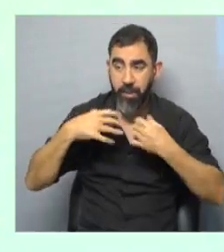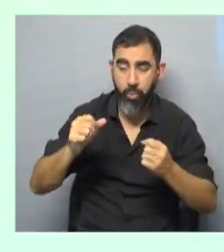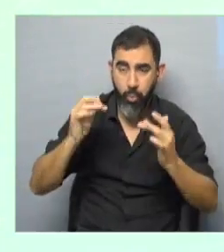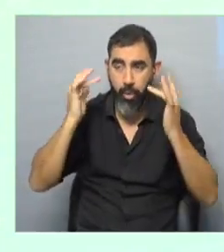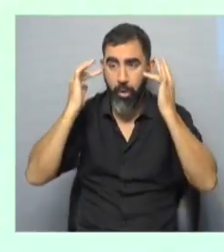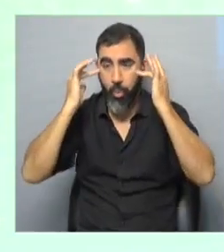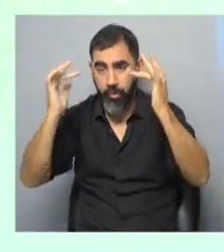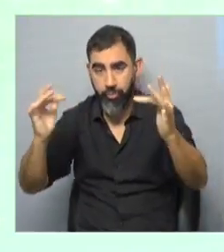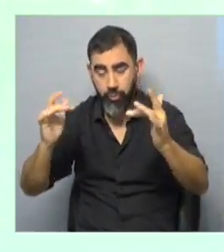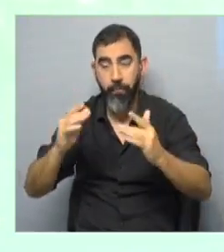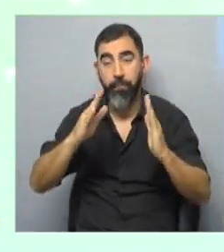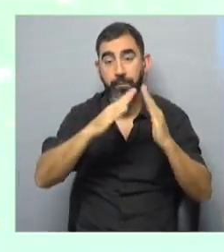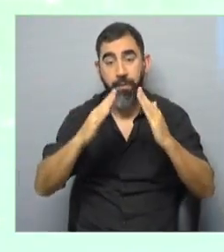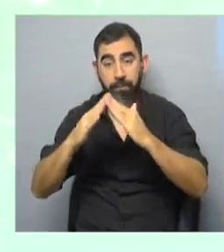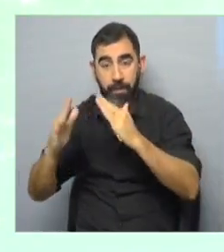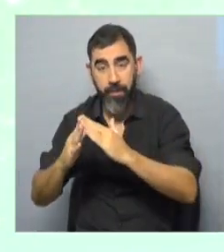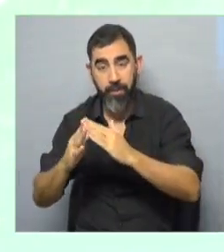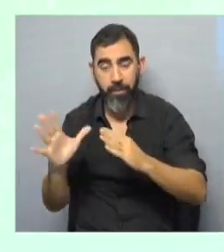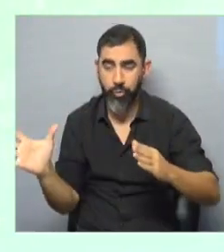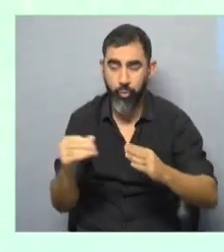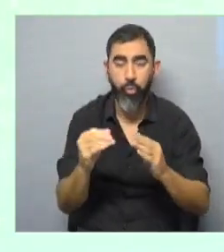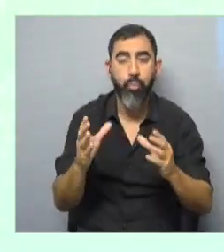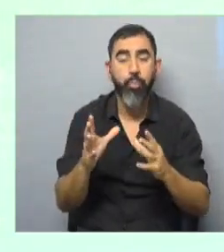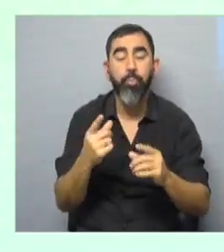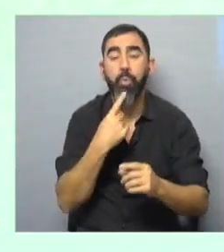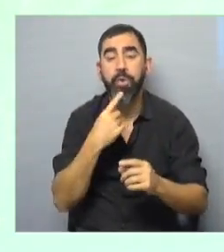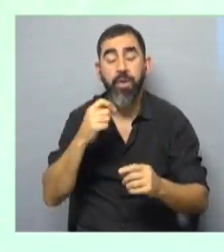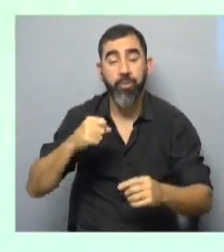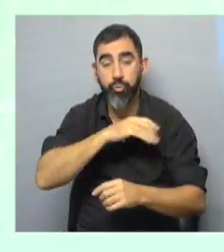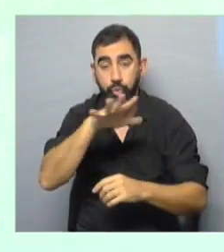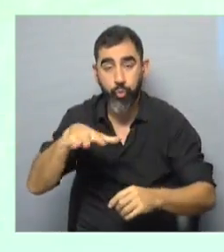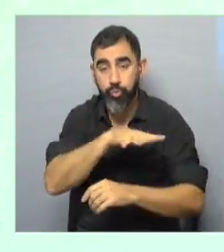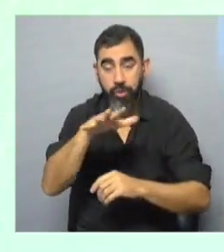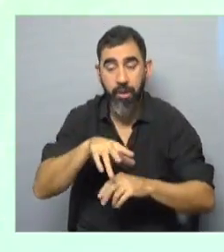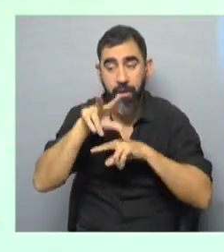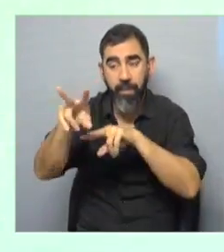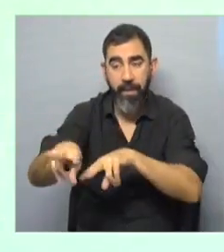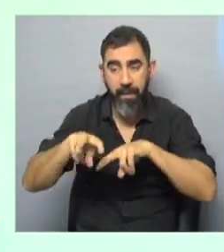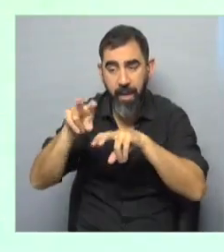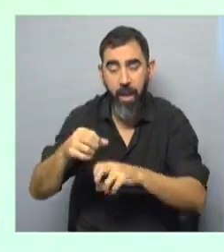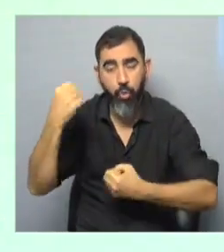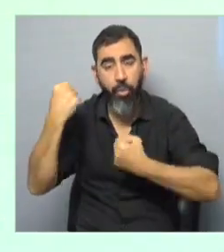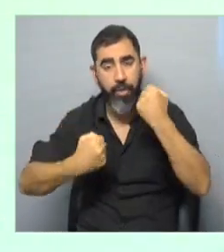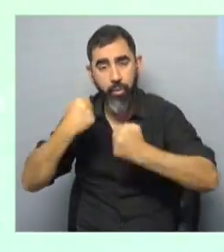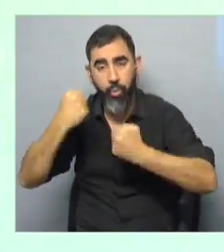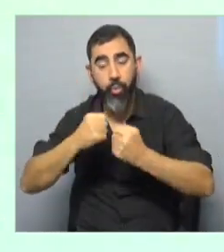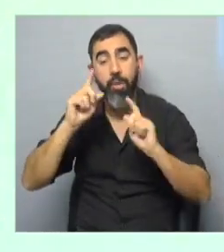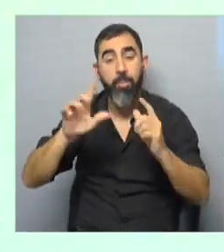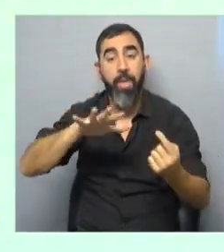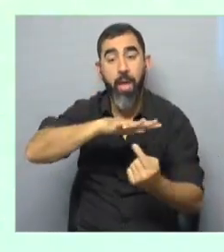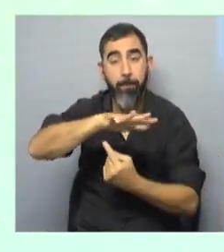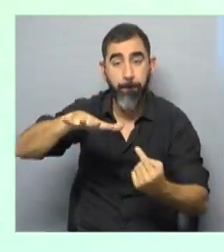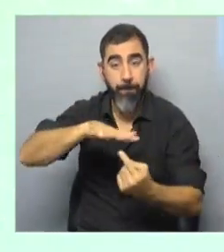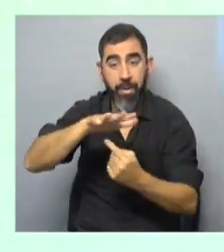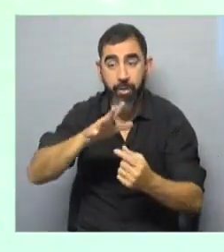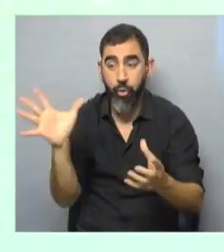educación, la vivienda, el conjunto de políticas sociales, la política hacia el agro, la política de industria, la política de ambiente. Es decir,